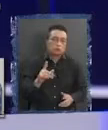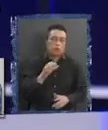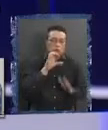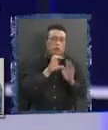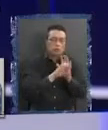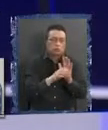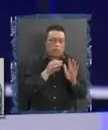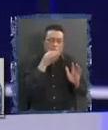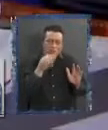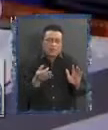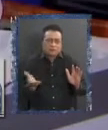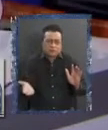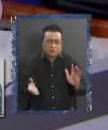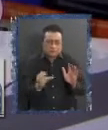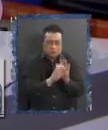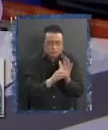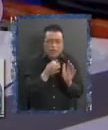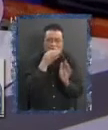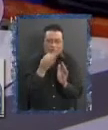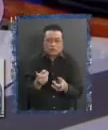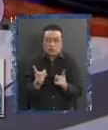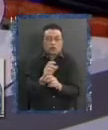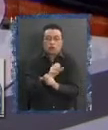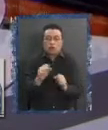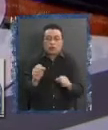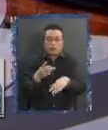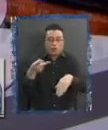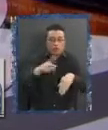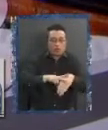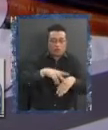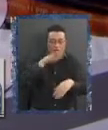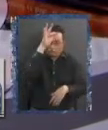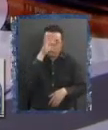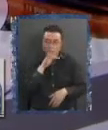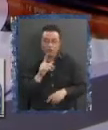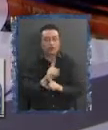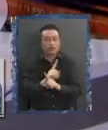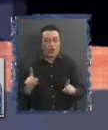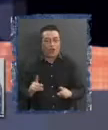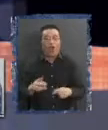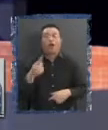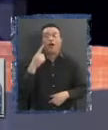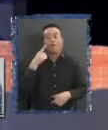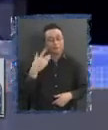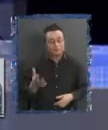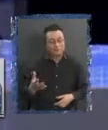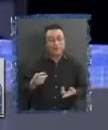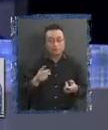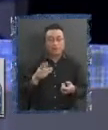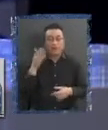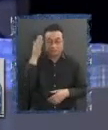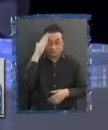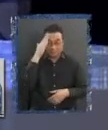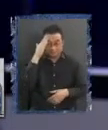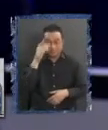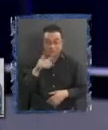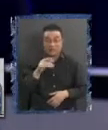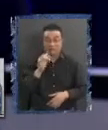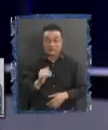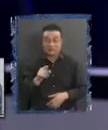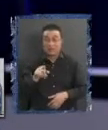Pero misma constitución dice que no puede haber duplicidad de funciones. duplicidad no, pero sí cuando, además, recordemos... Pero el texto de este